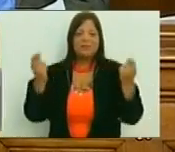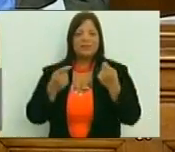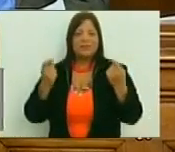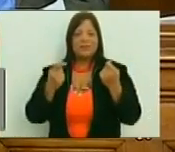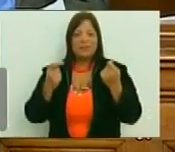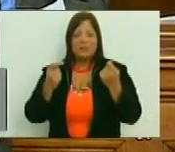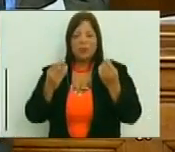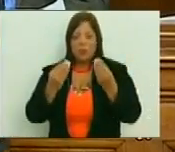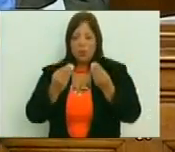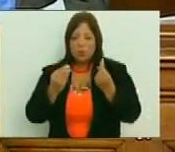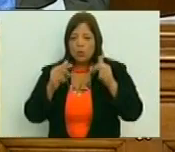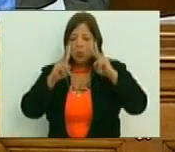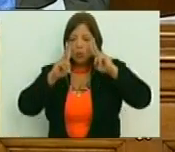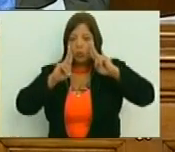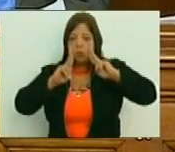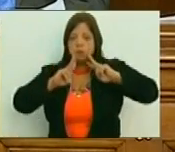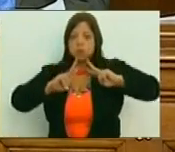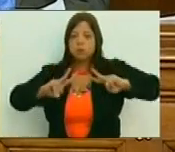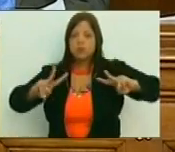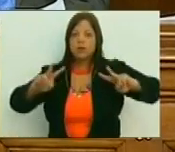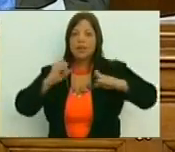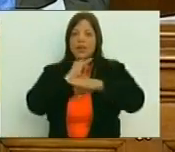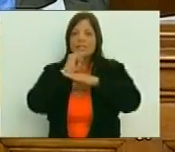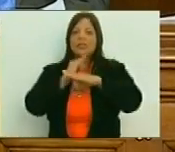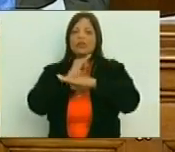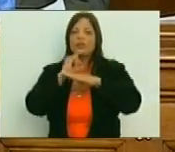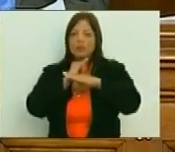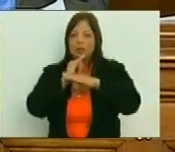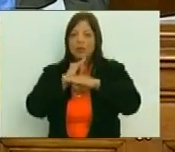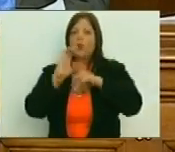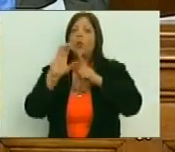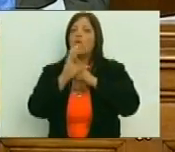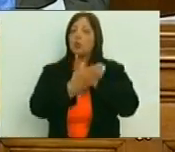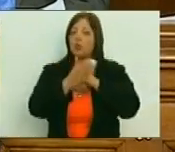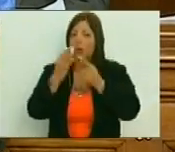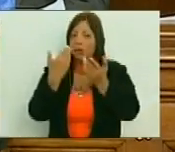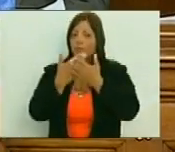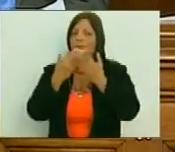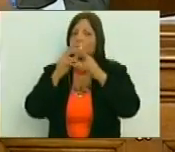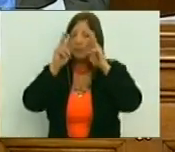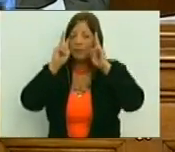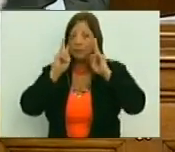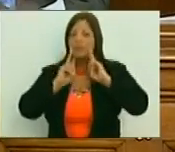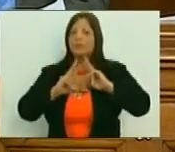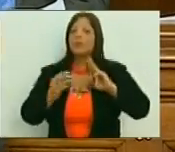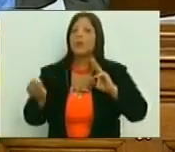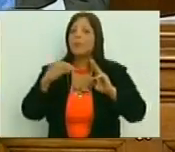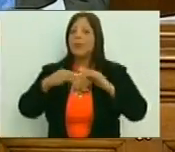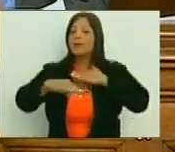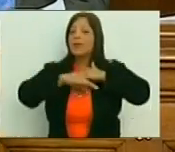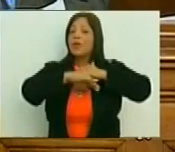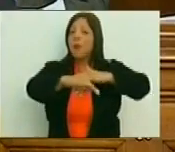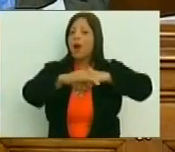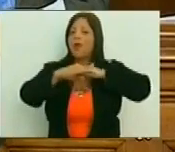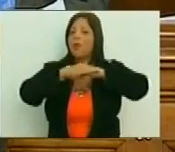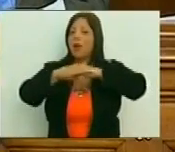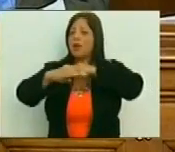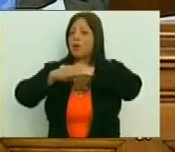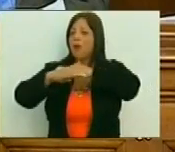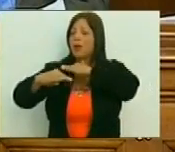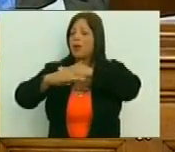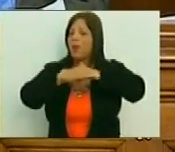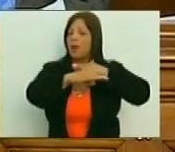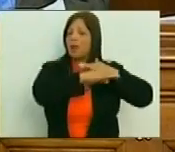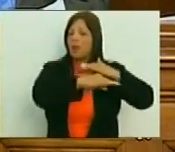depurar nuestras instituciones que tienen que ver con la cultura. Tenemos que tener cada día más iguales, que conspiremos en función